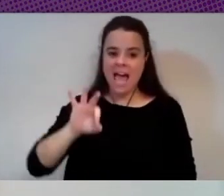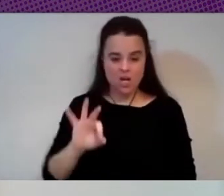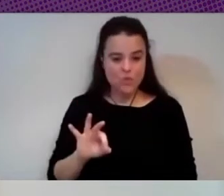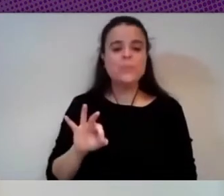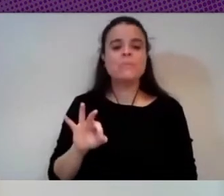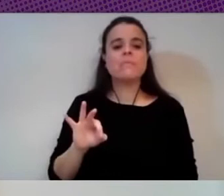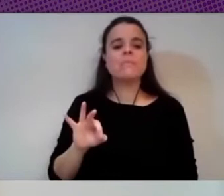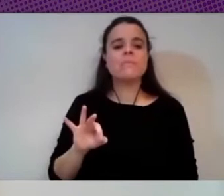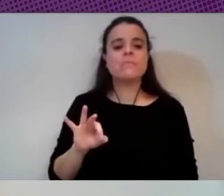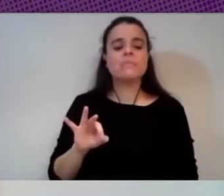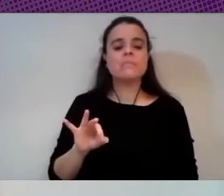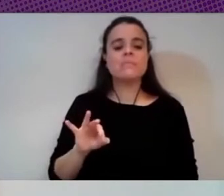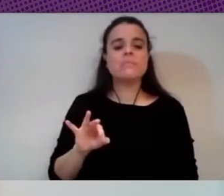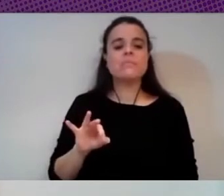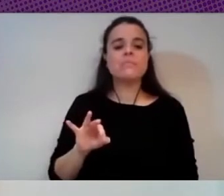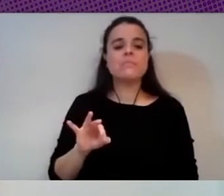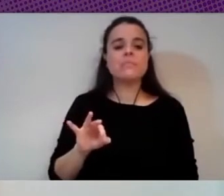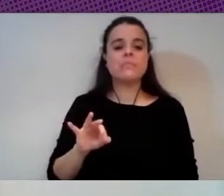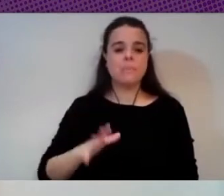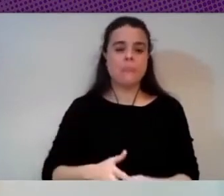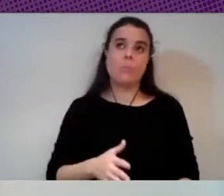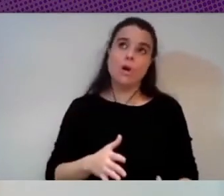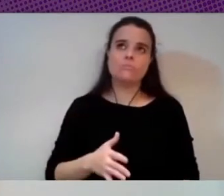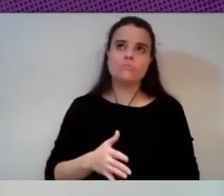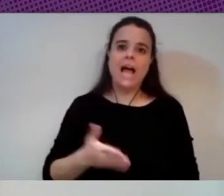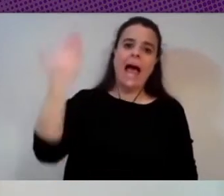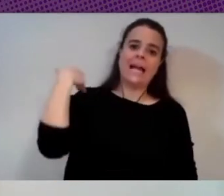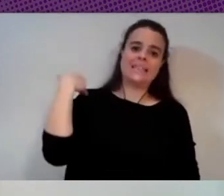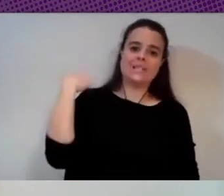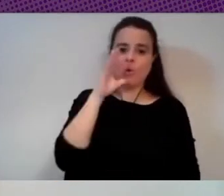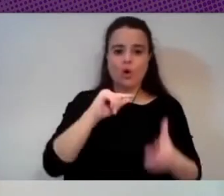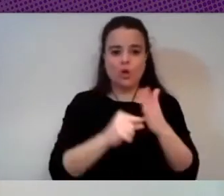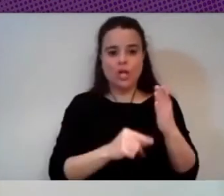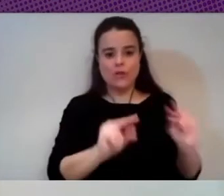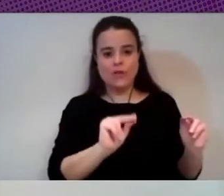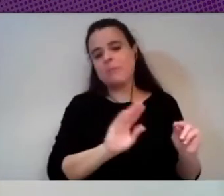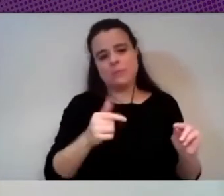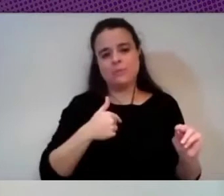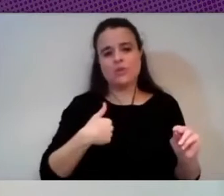bueno o era porque acabo de terminar mi contrato pero bueno voy a seguir afiliado y bueno